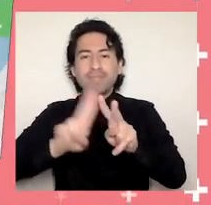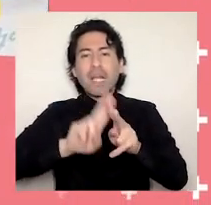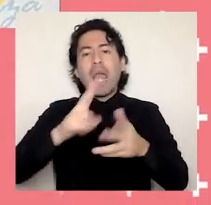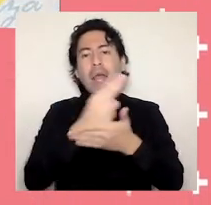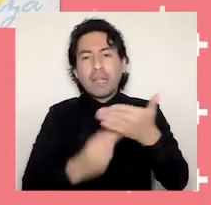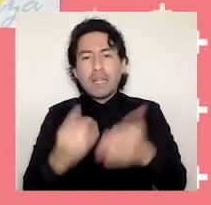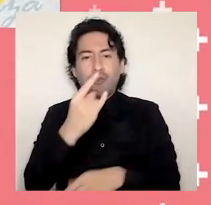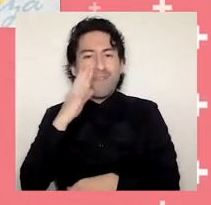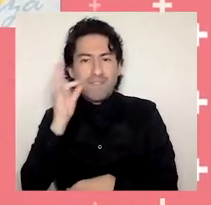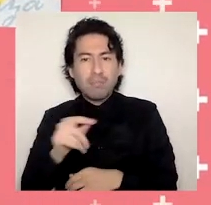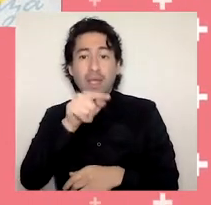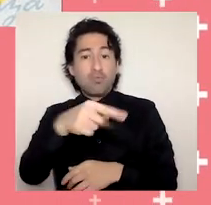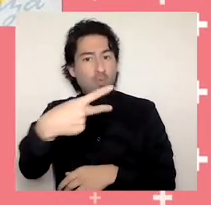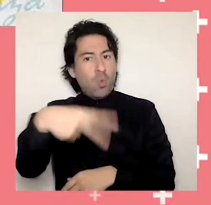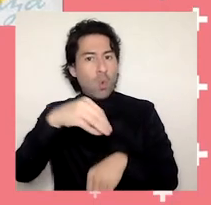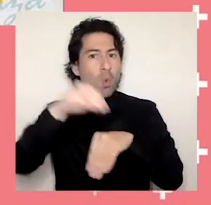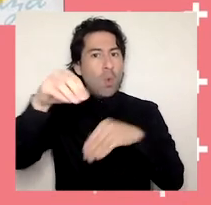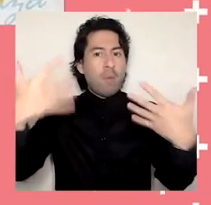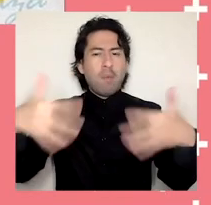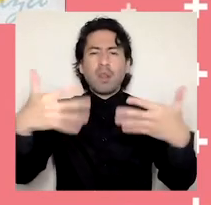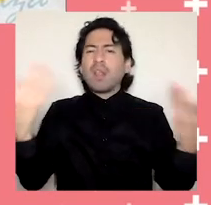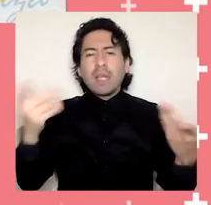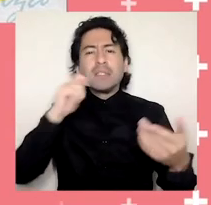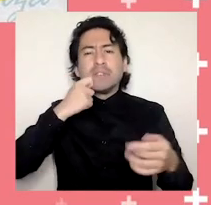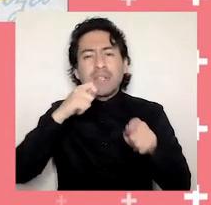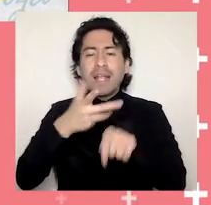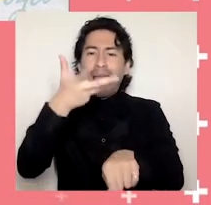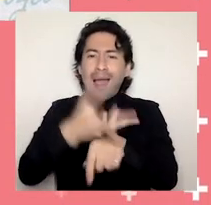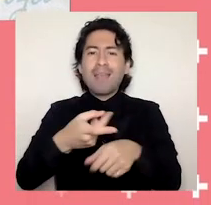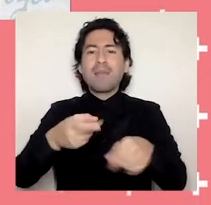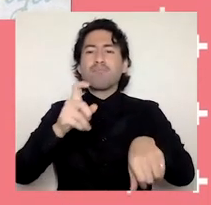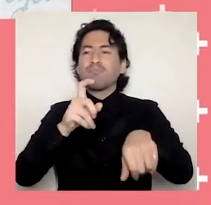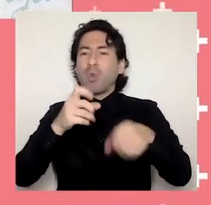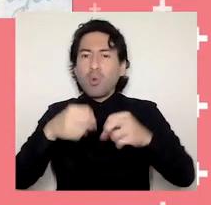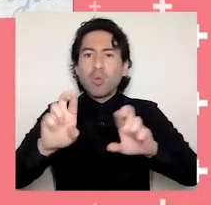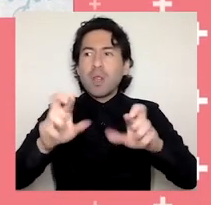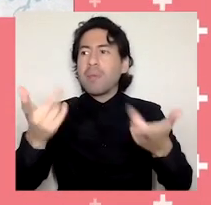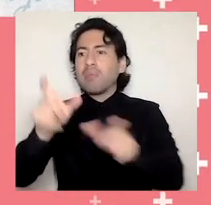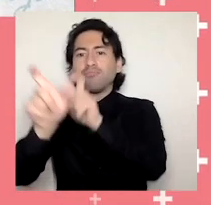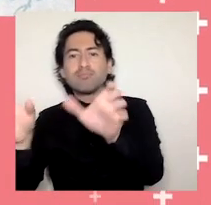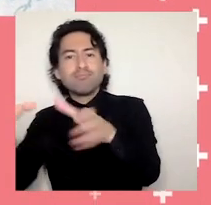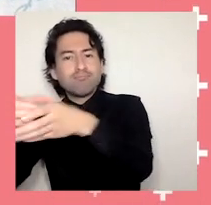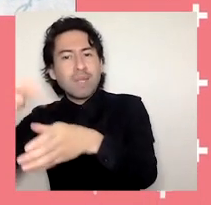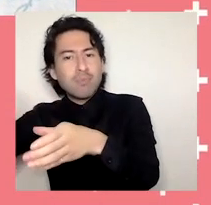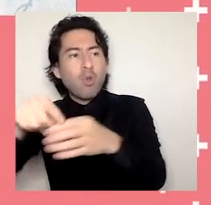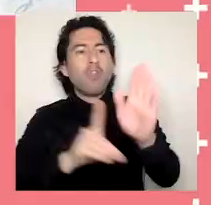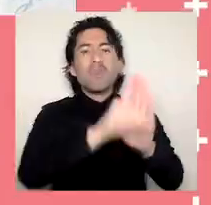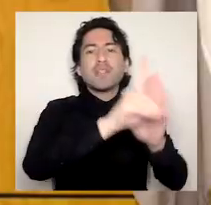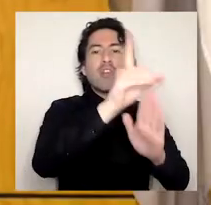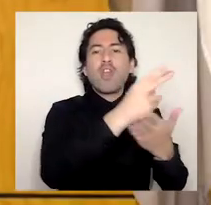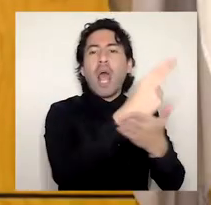trata de una gran noticia que abre oportunidades a equipos creadores y desarrolladores artísticos en nuestra